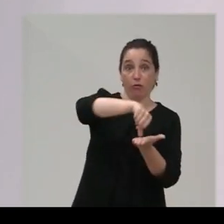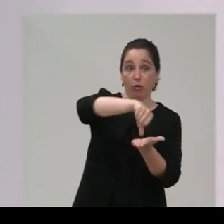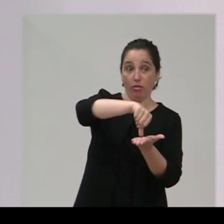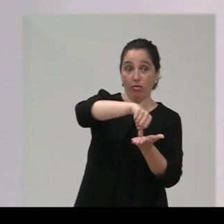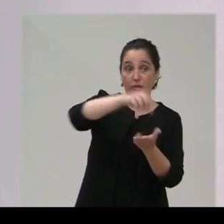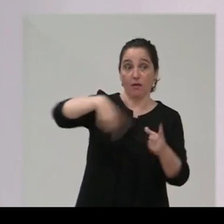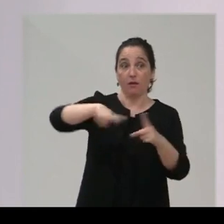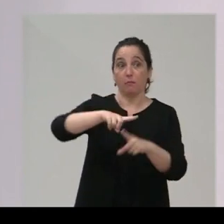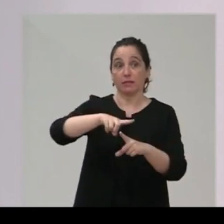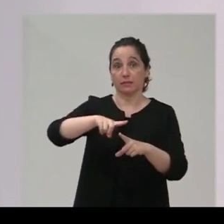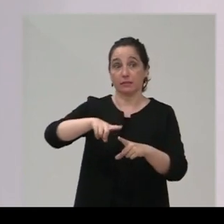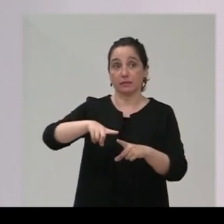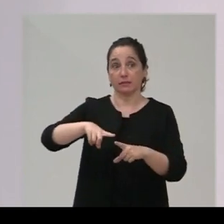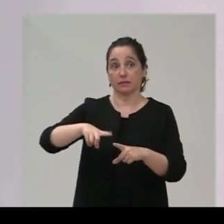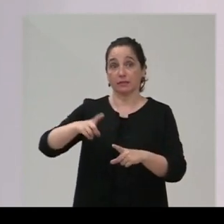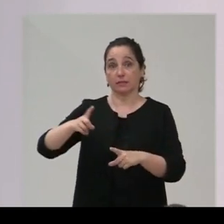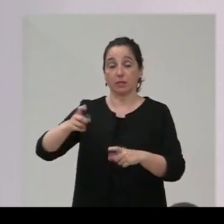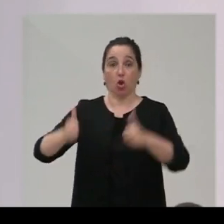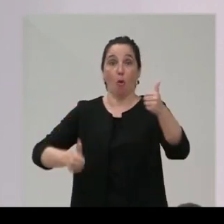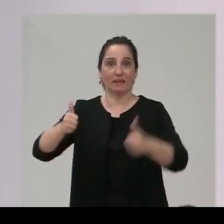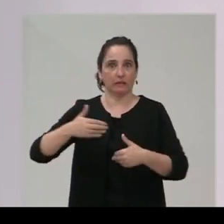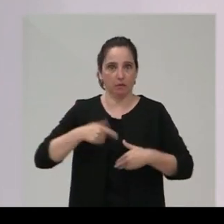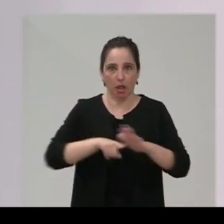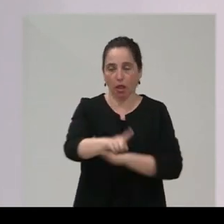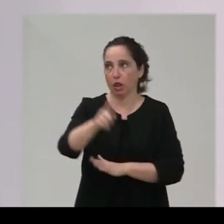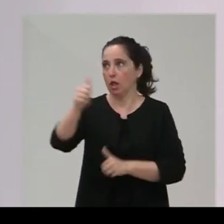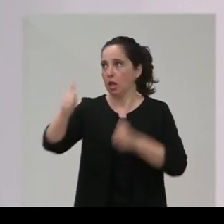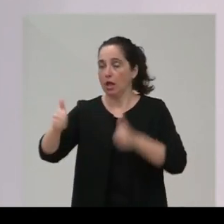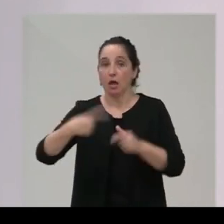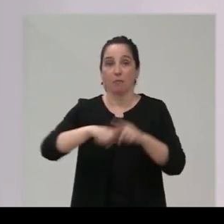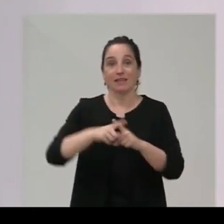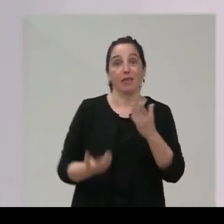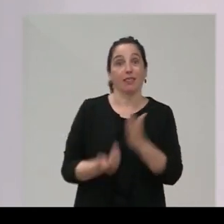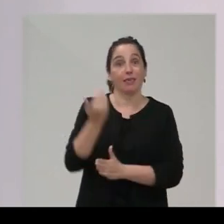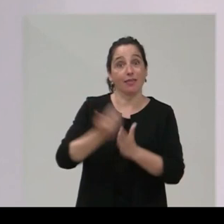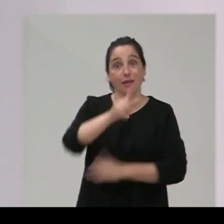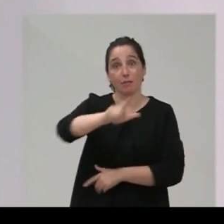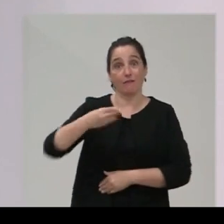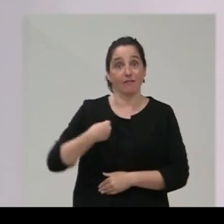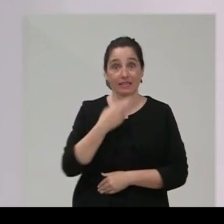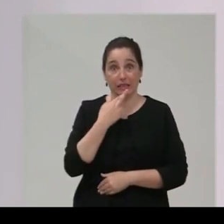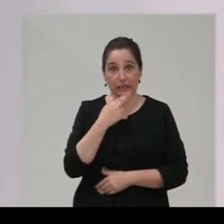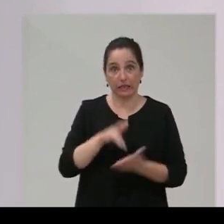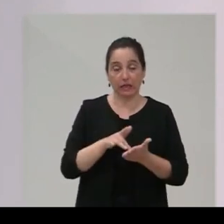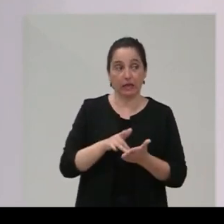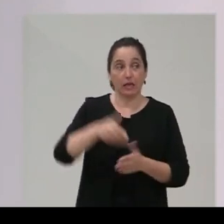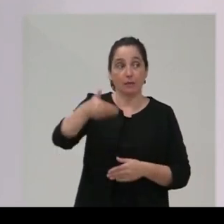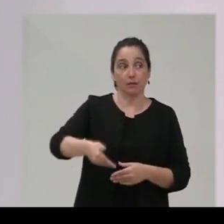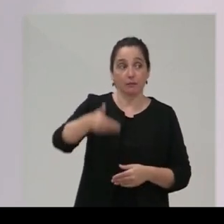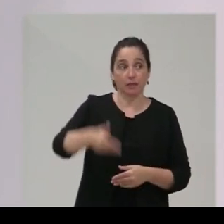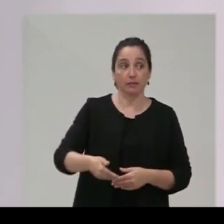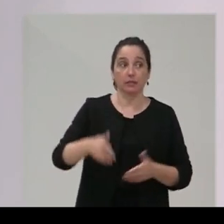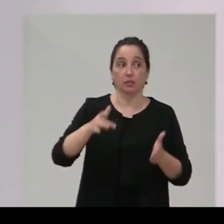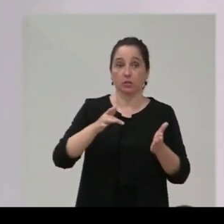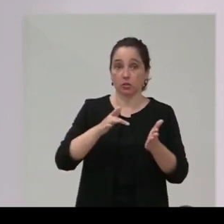para el posicionamiento y competitividad de la ciudad como para el día a día de los santanderinos y las principales preocupaciones